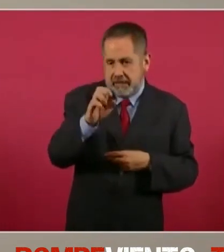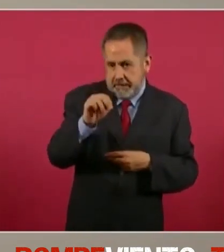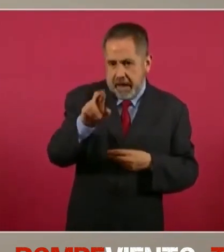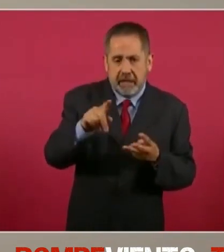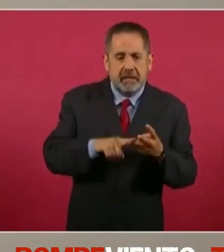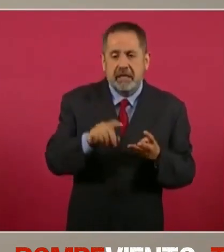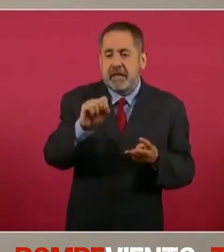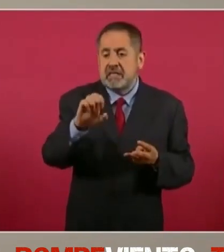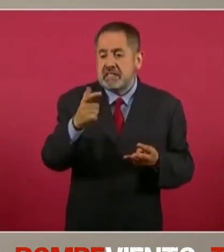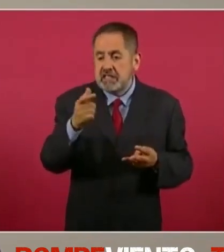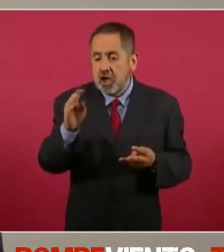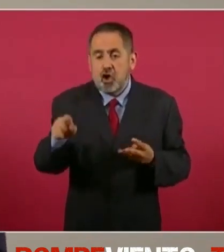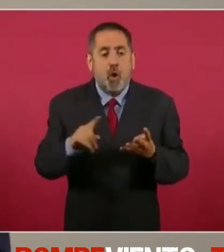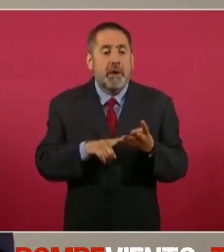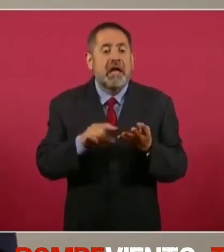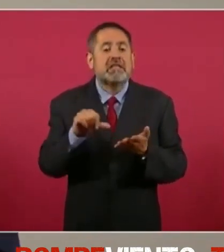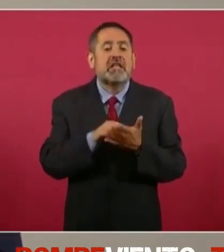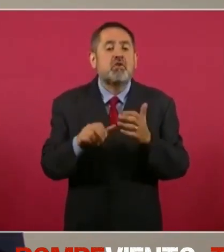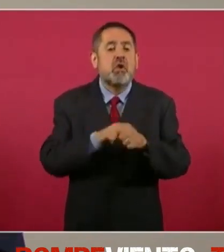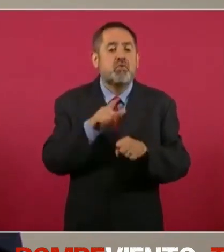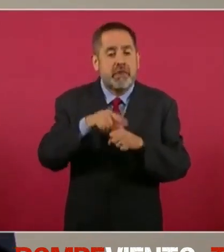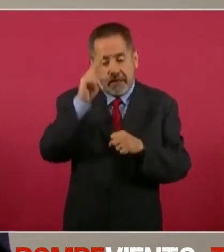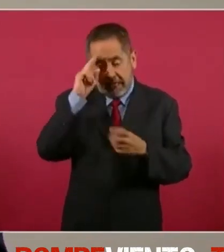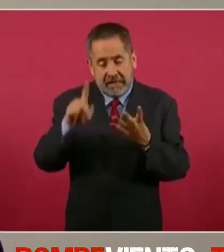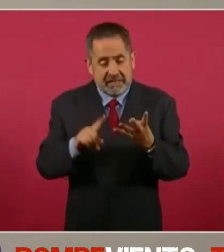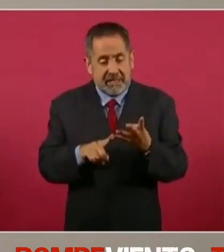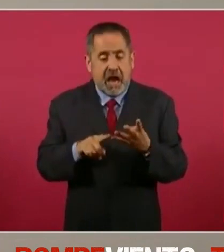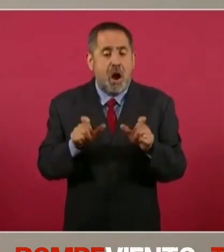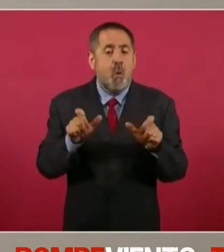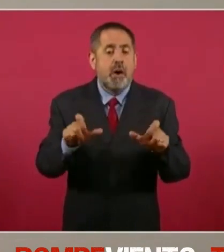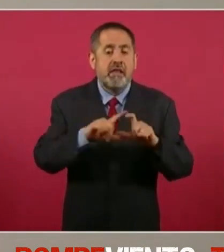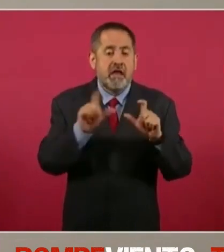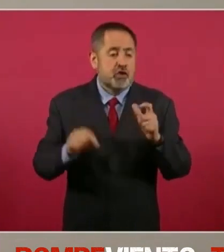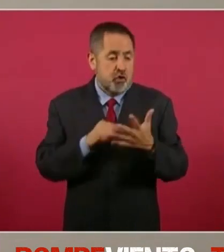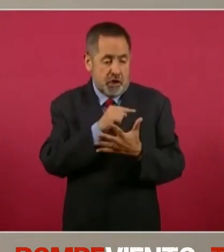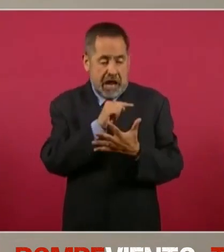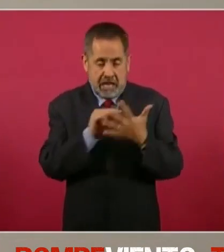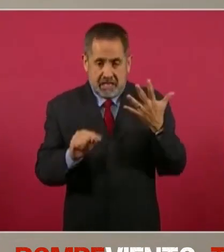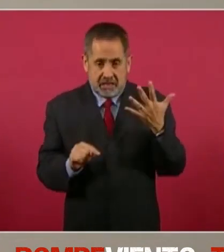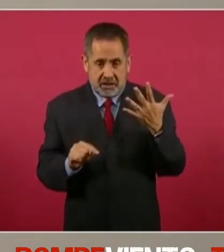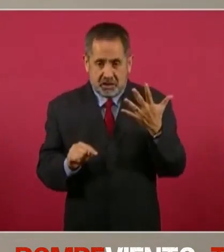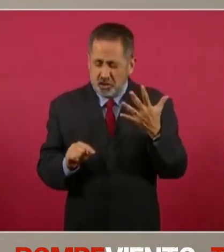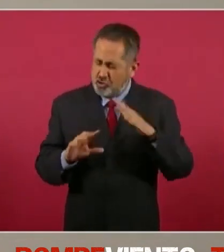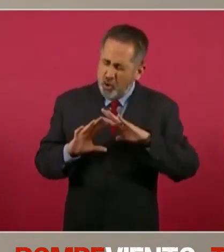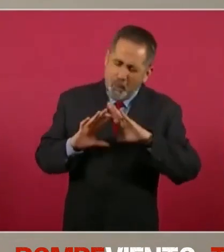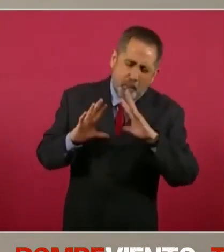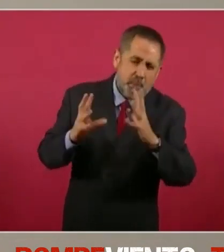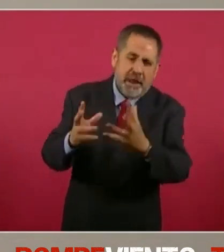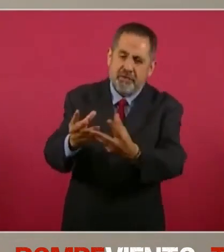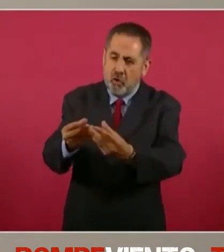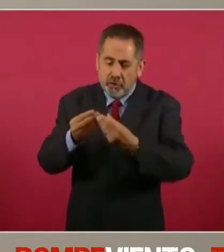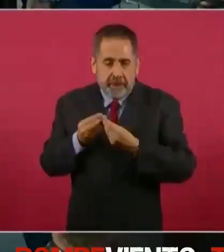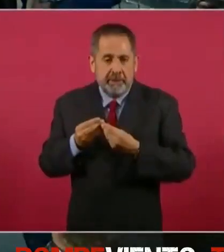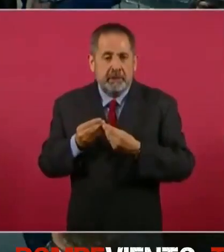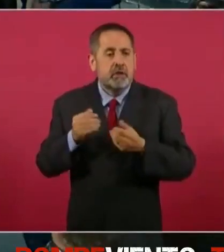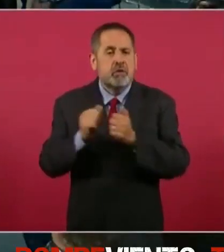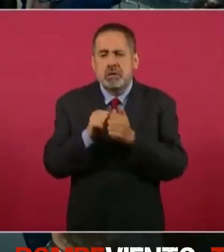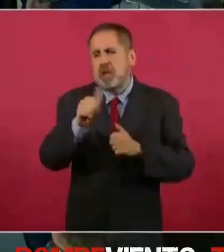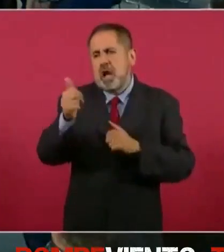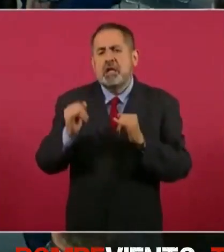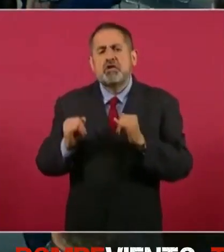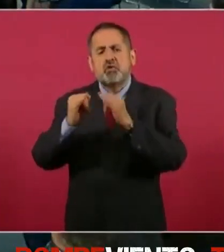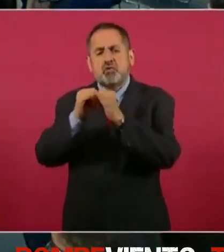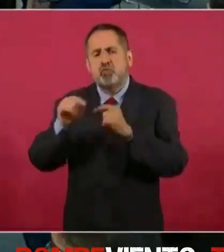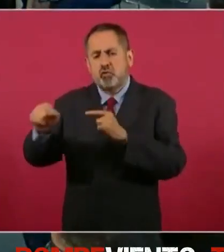del Centro Nacional de Inteligencia, de la Guardia Nacional y contando también con el apoyo de otras instituciones